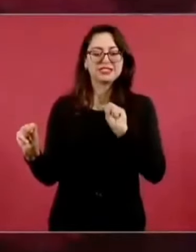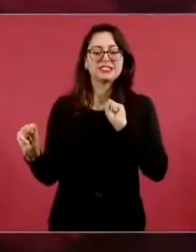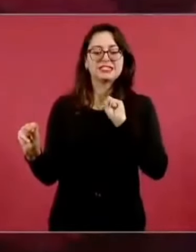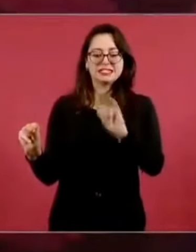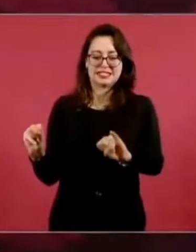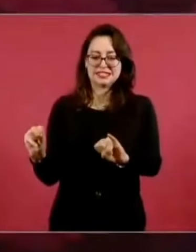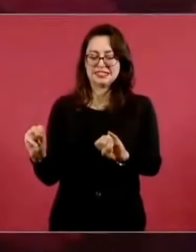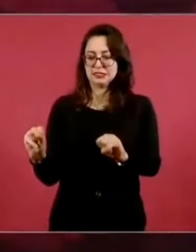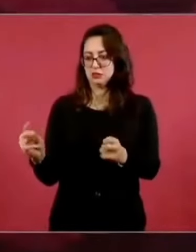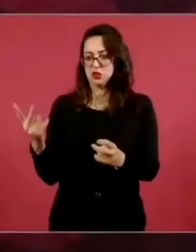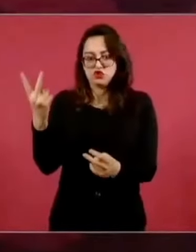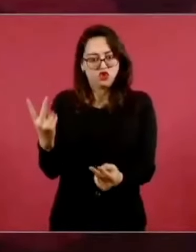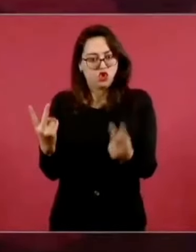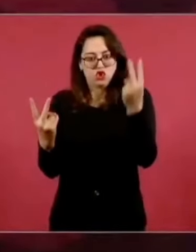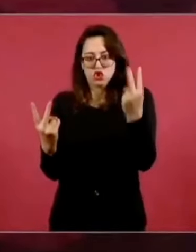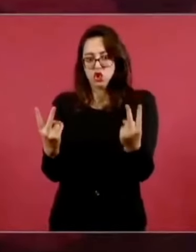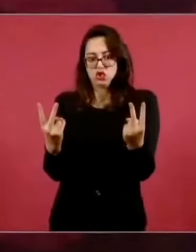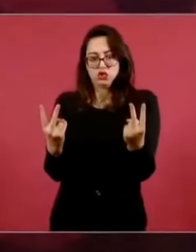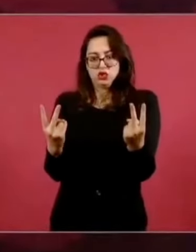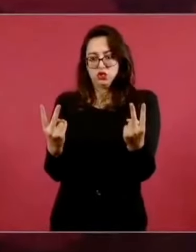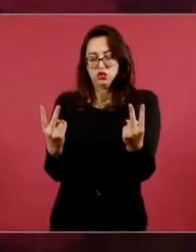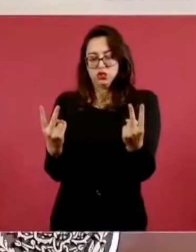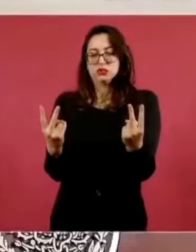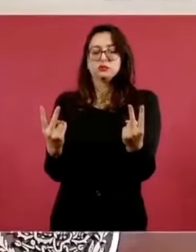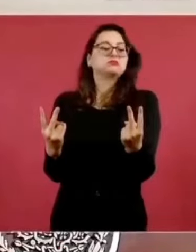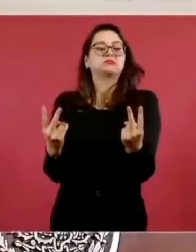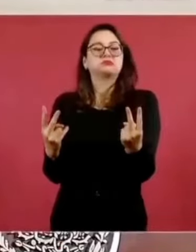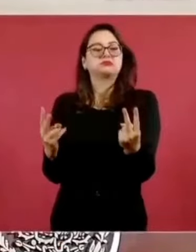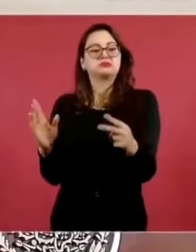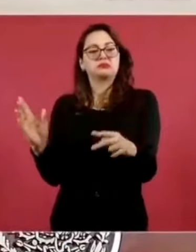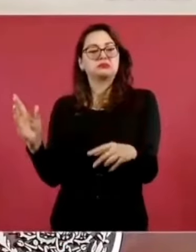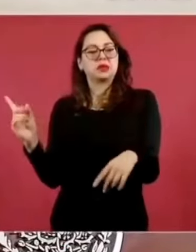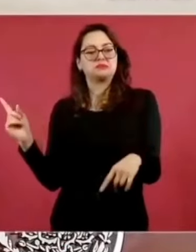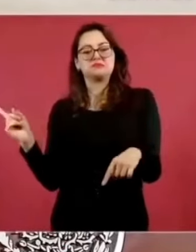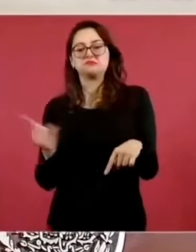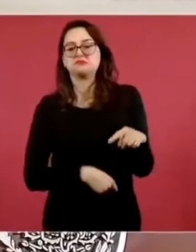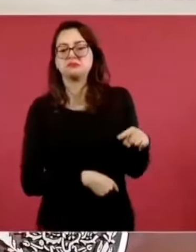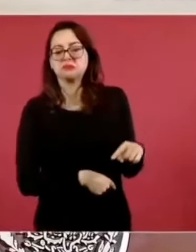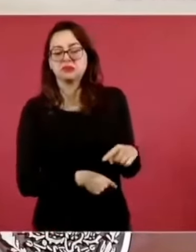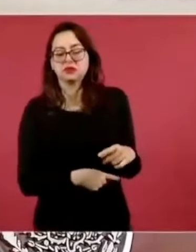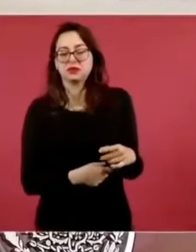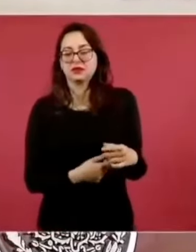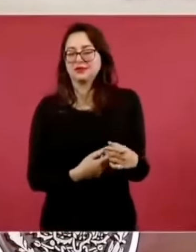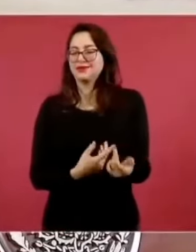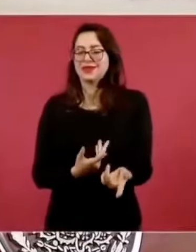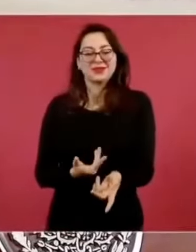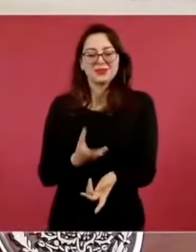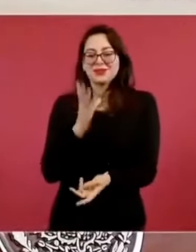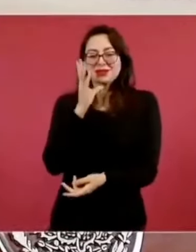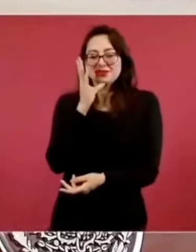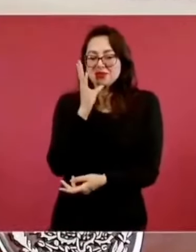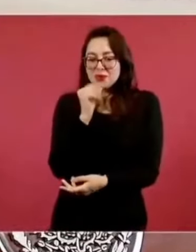borran,